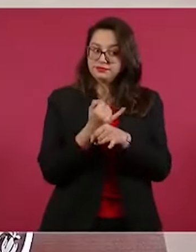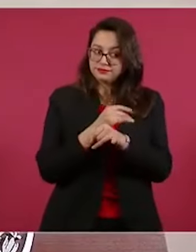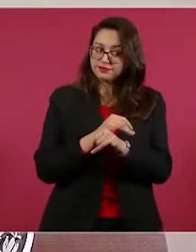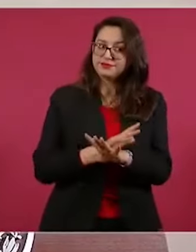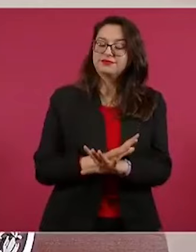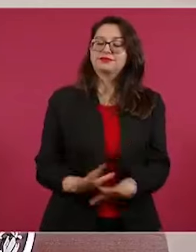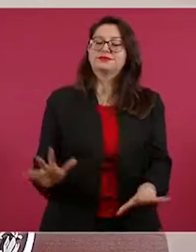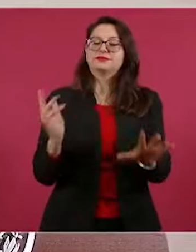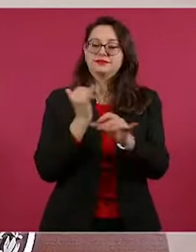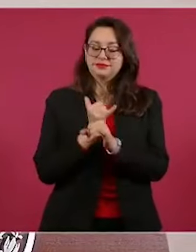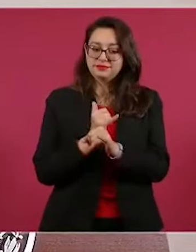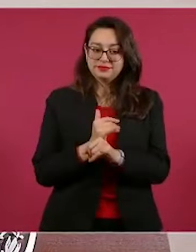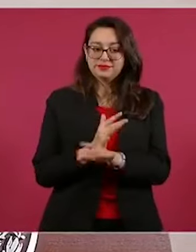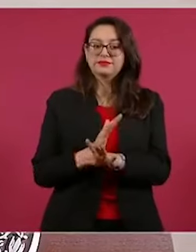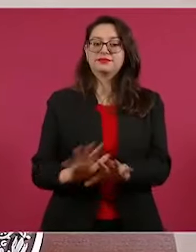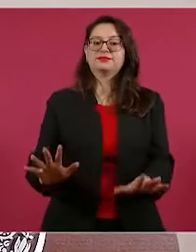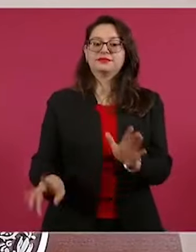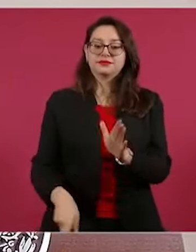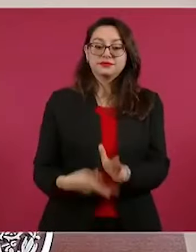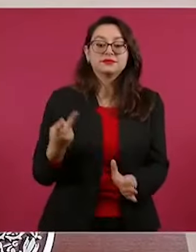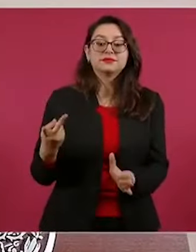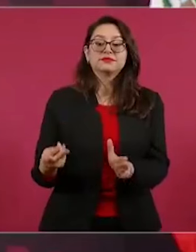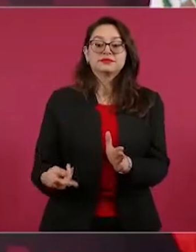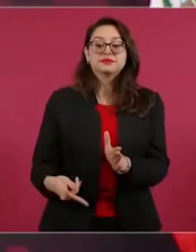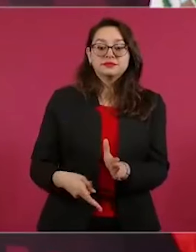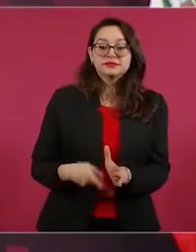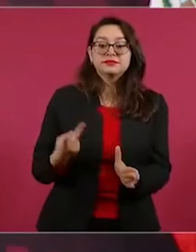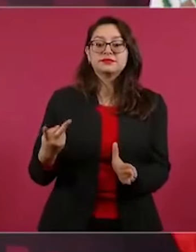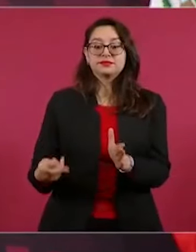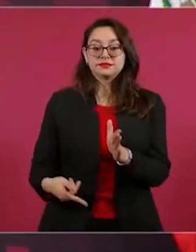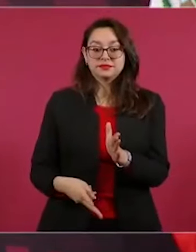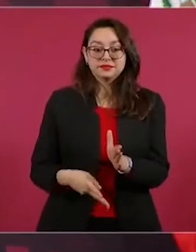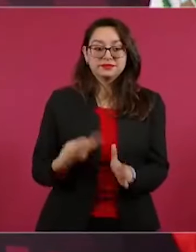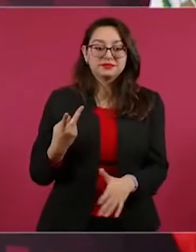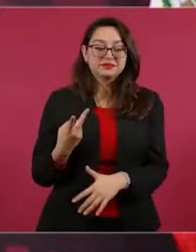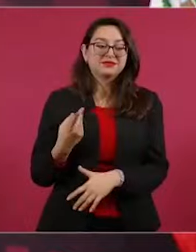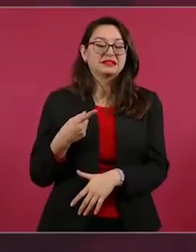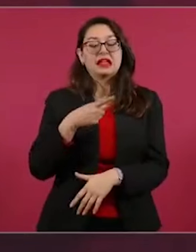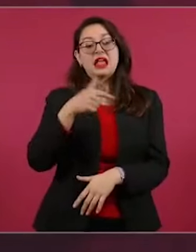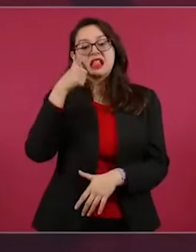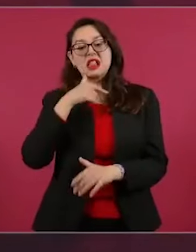y siempre van a haber esas balandronadas